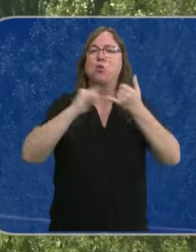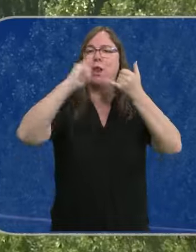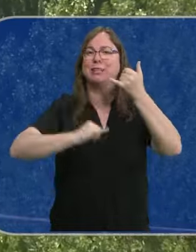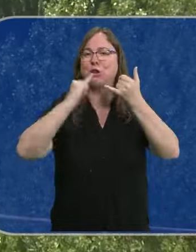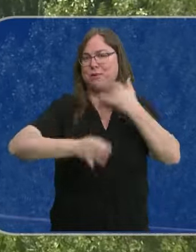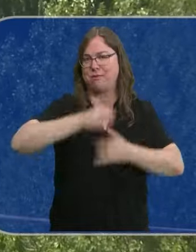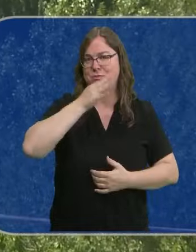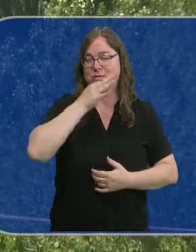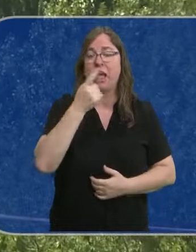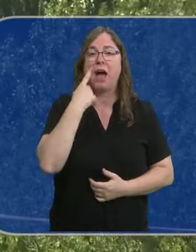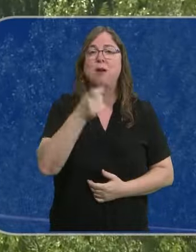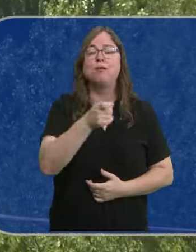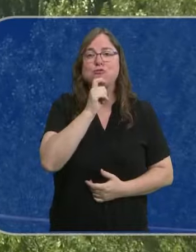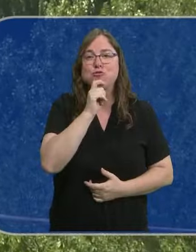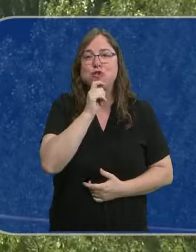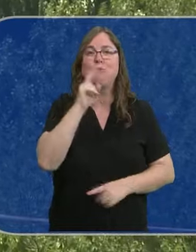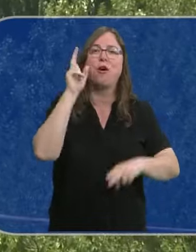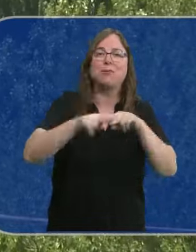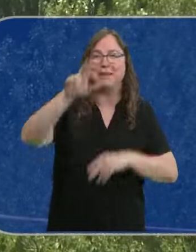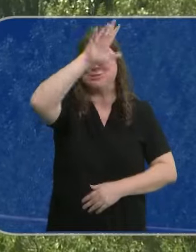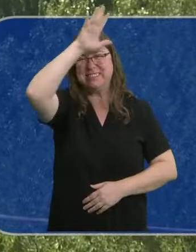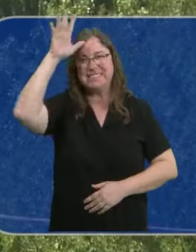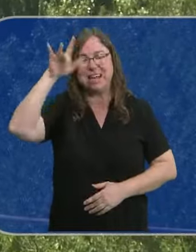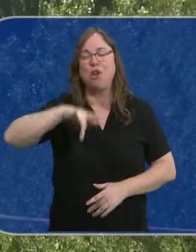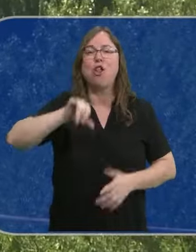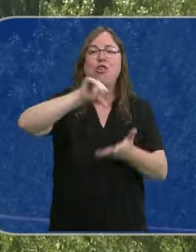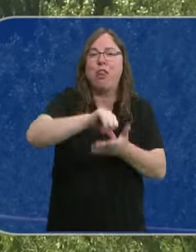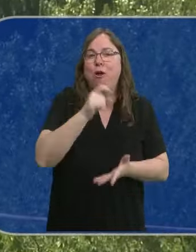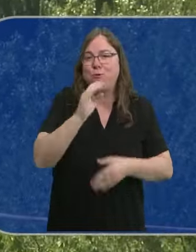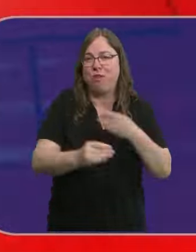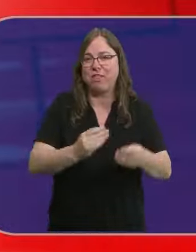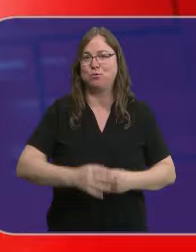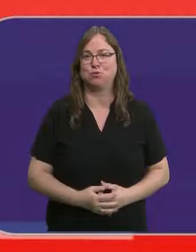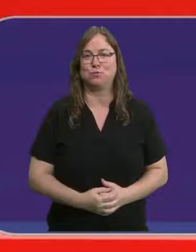tormentas de tarde. Vamos a ver cómo se combate el calor en una de nuestras ciudades.